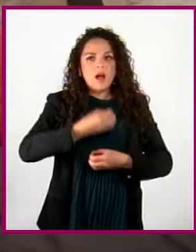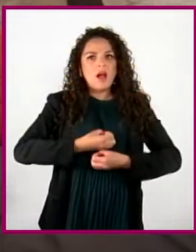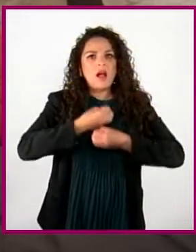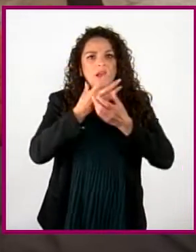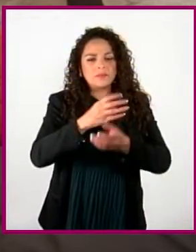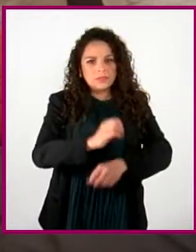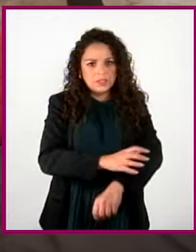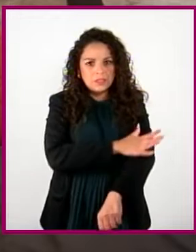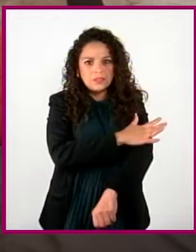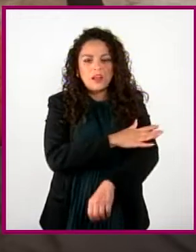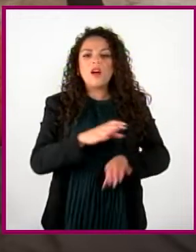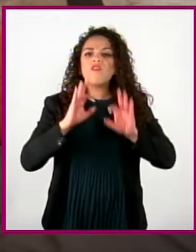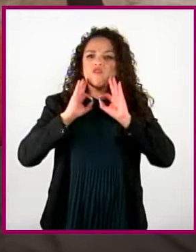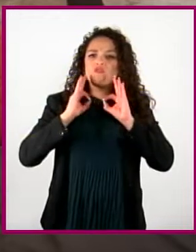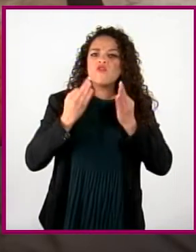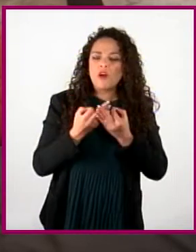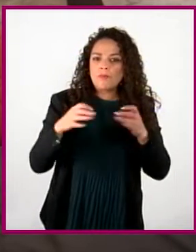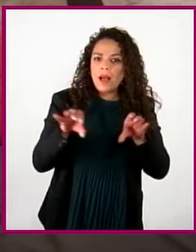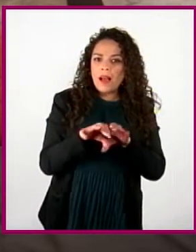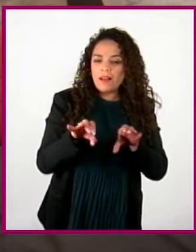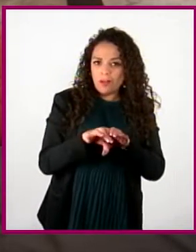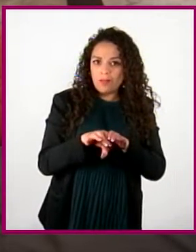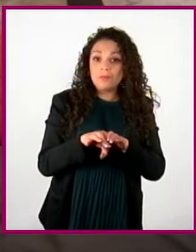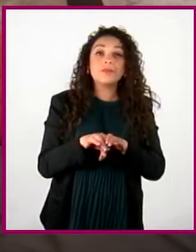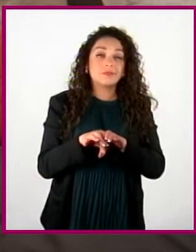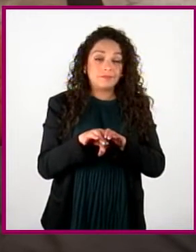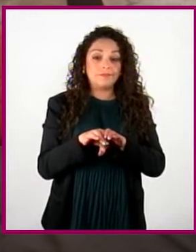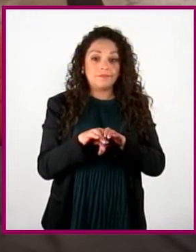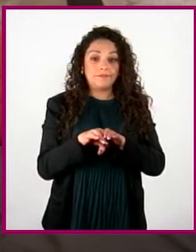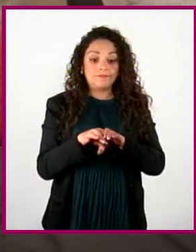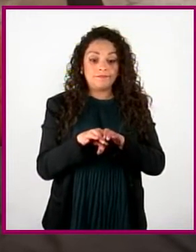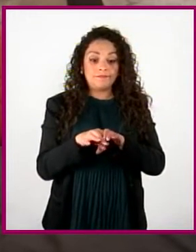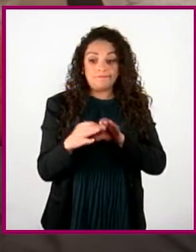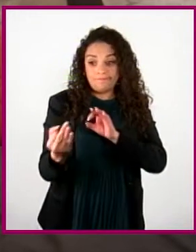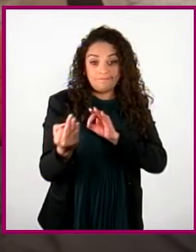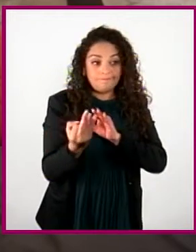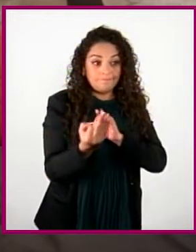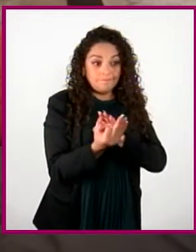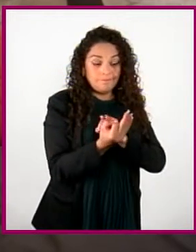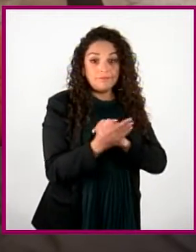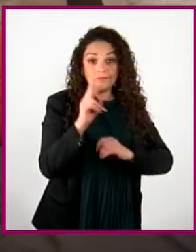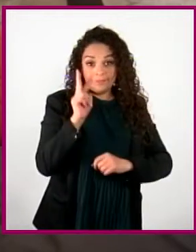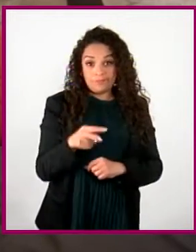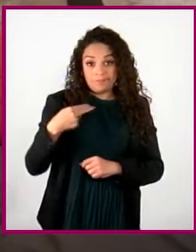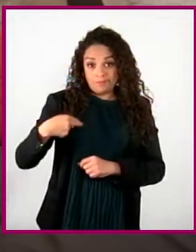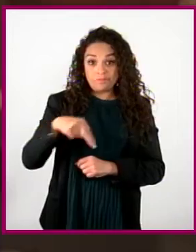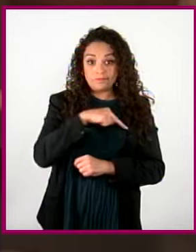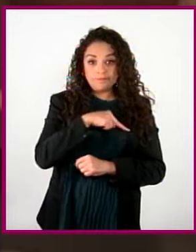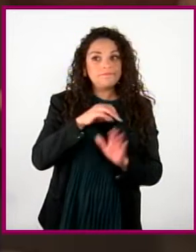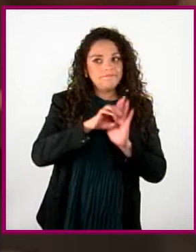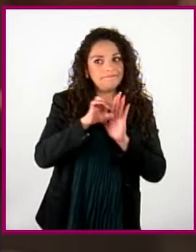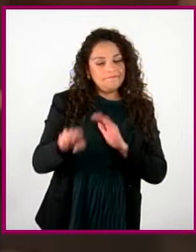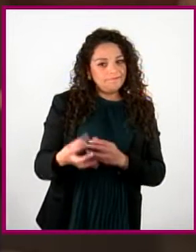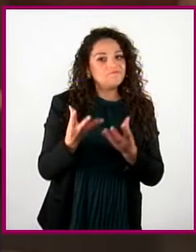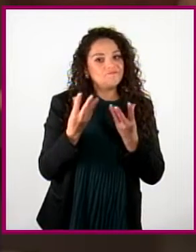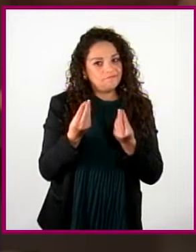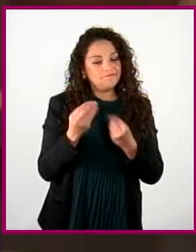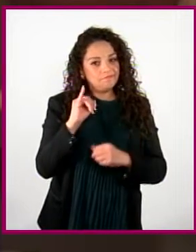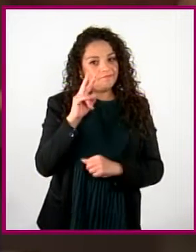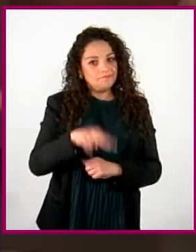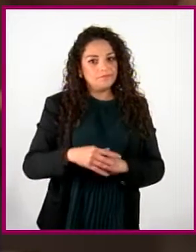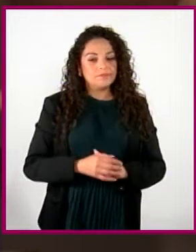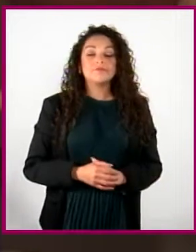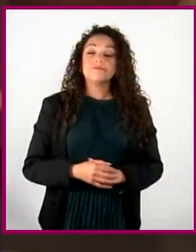emociones en nuestro entorno más cercano. El cual, sin duda, nos influye muchísimo. Vaya que me hizo